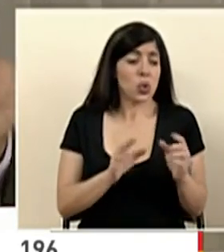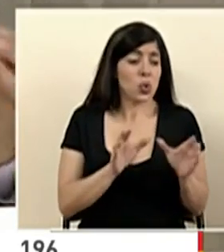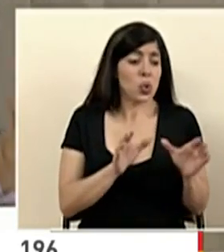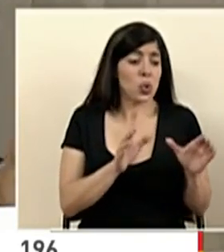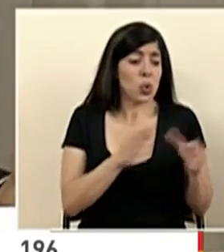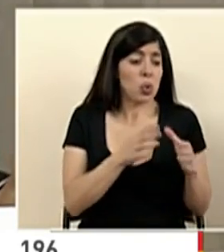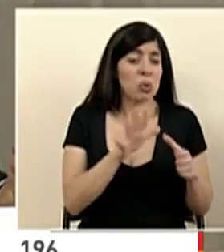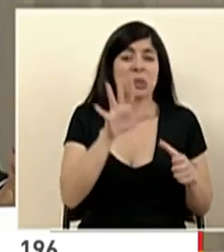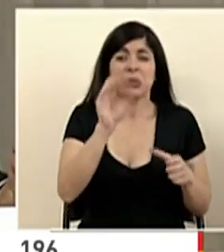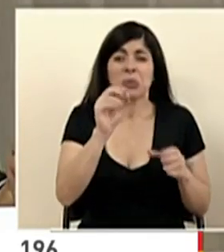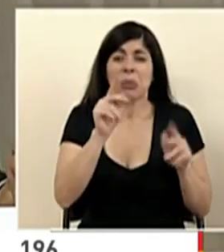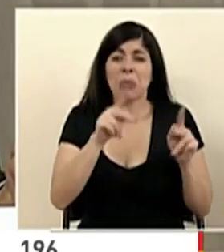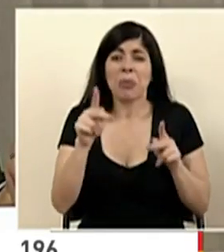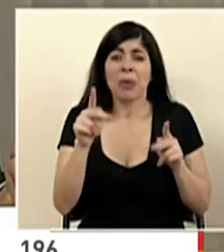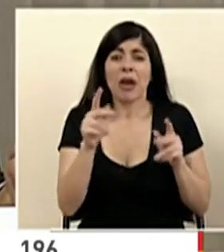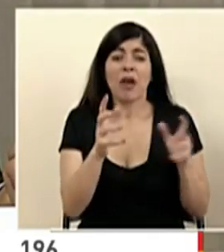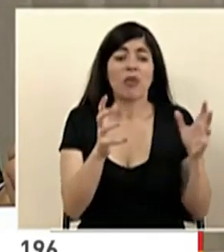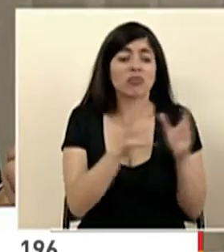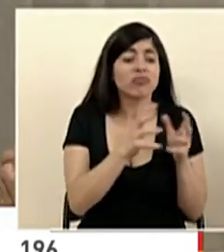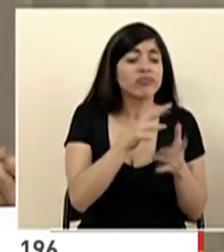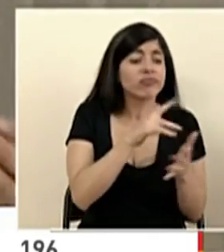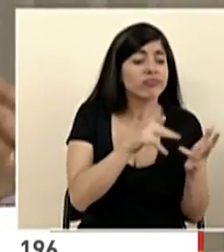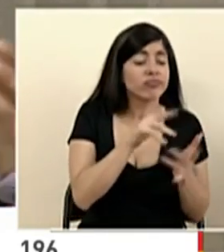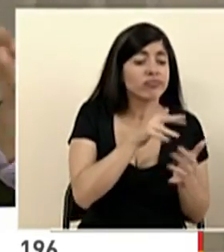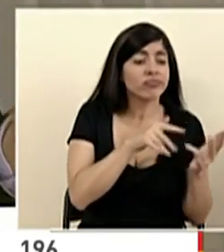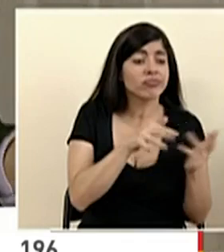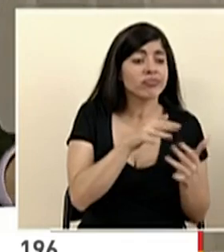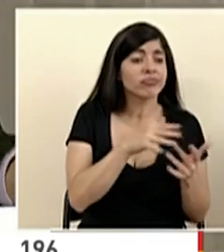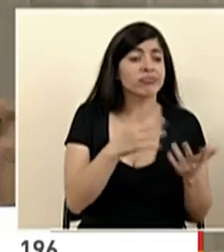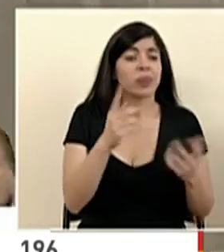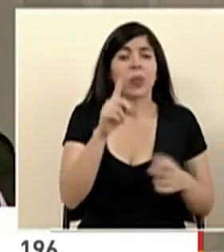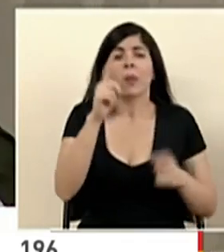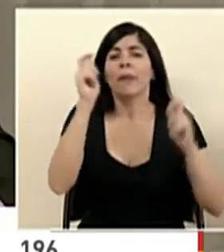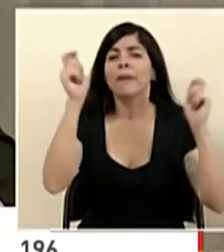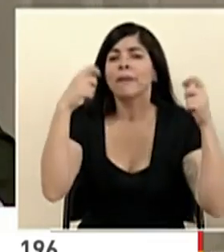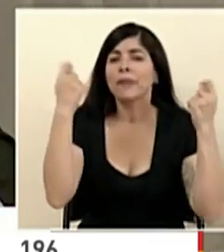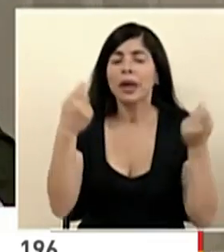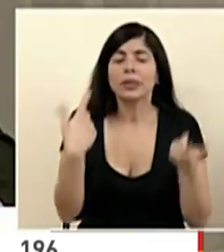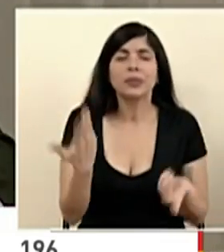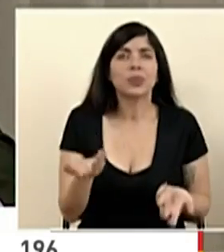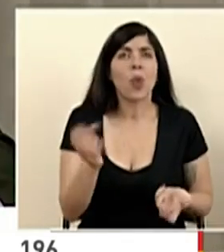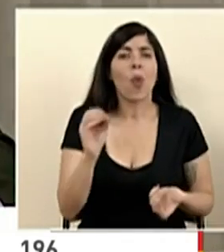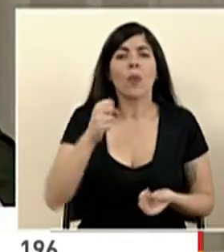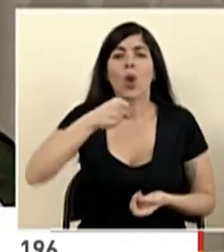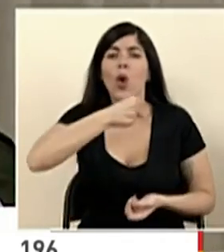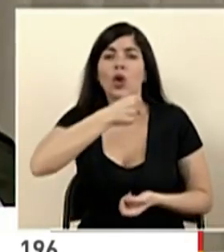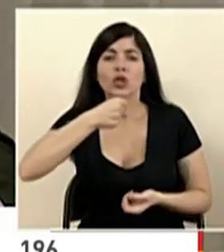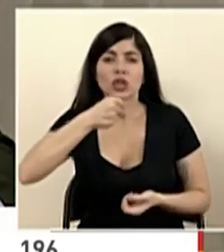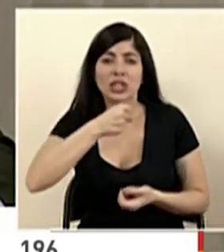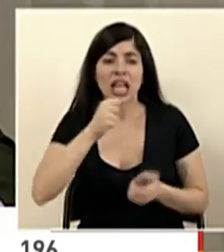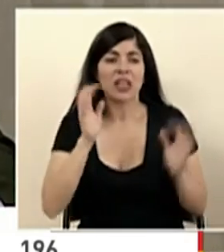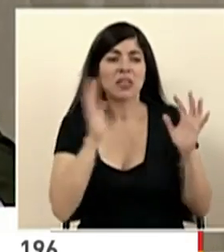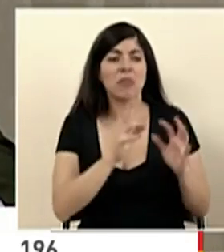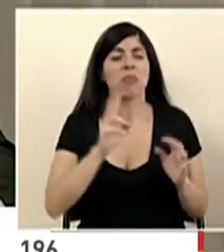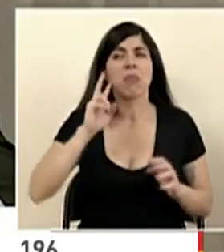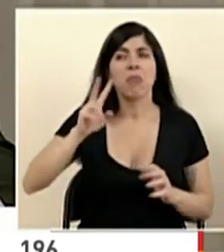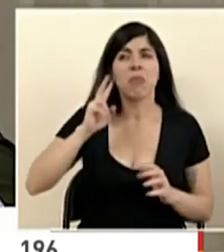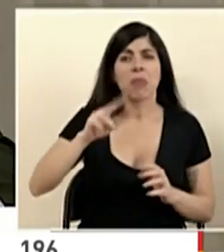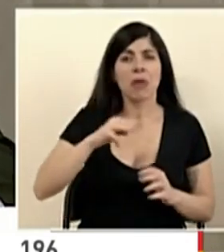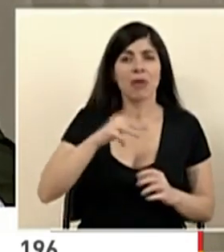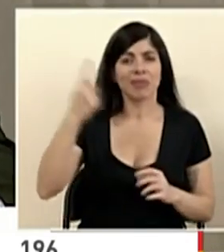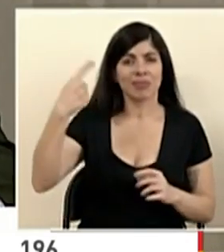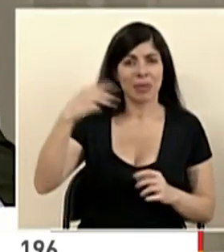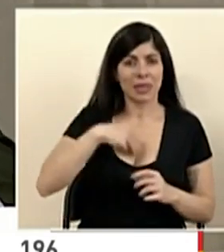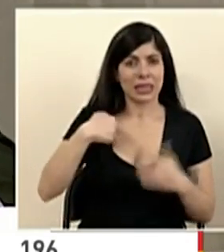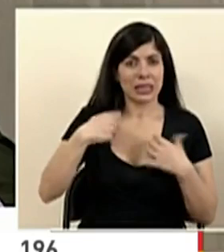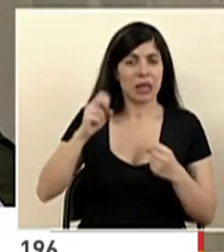de 50 personas desde una fiesta o un concierto que no siga las medidas y que lo haga